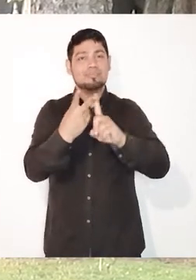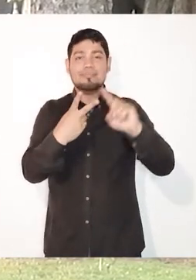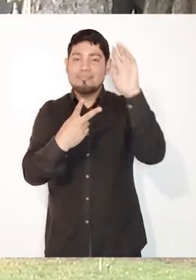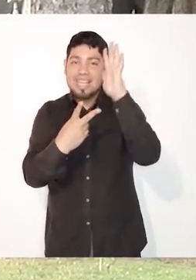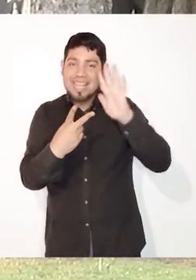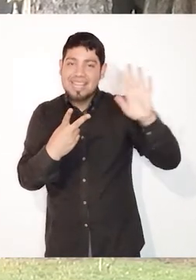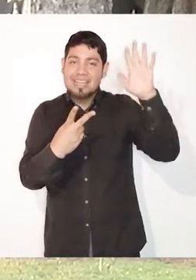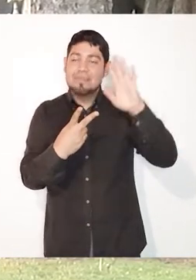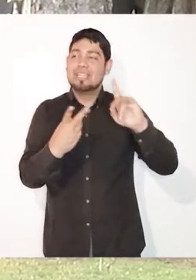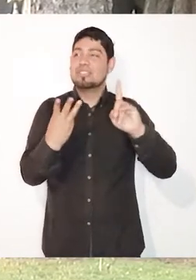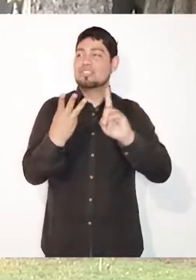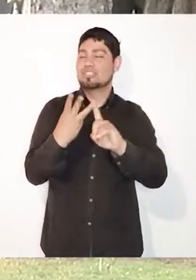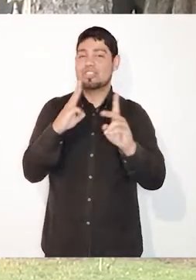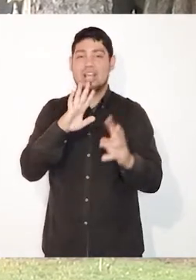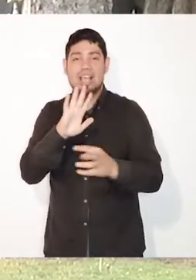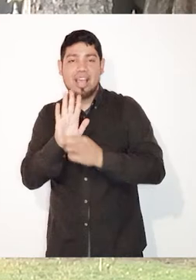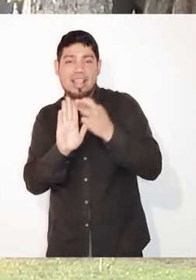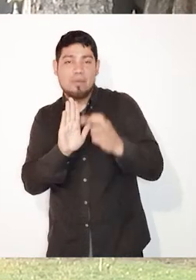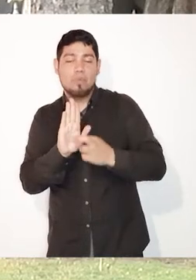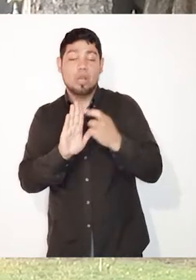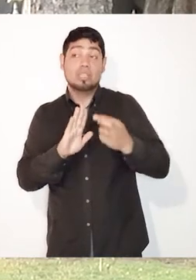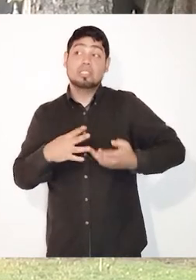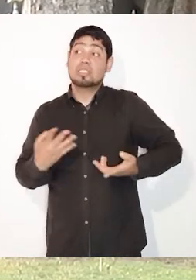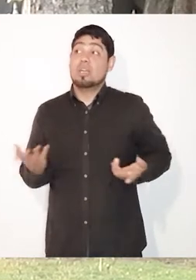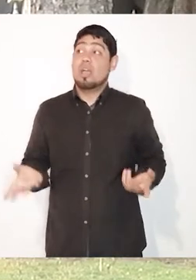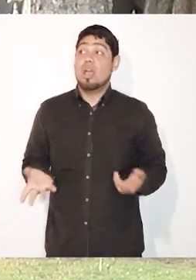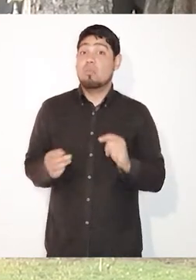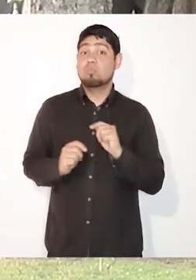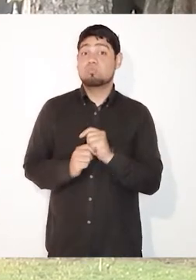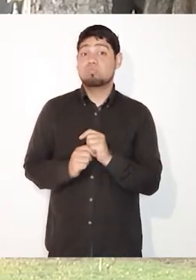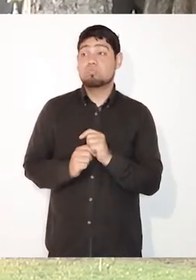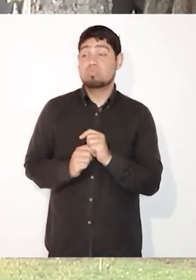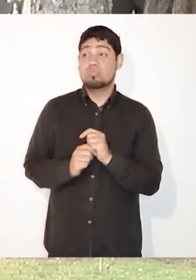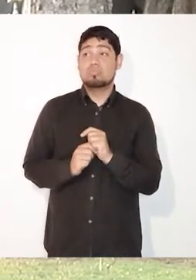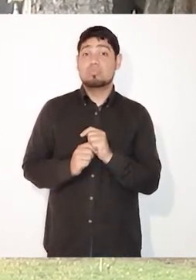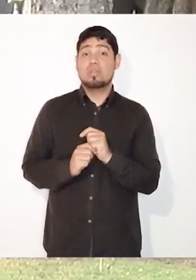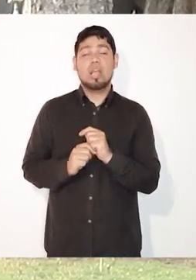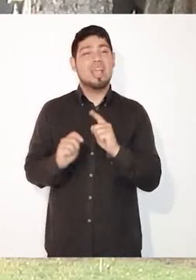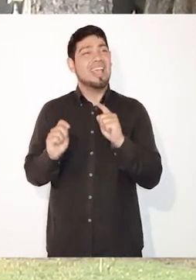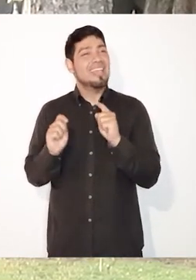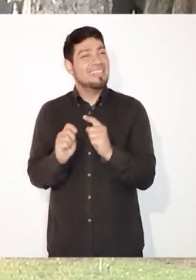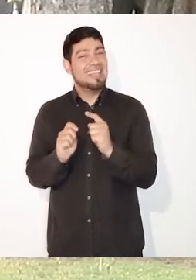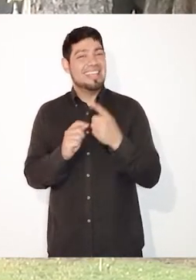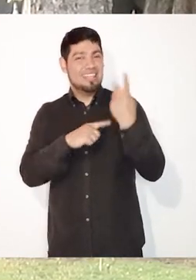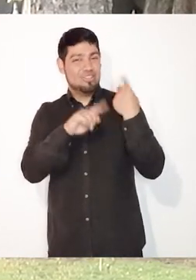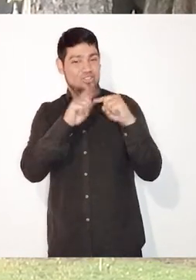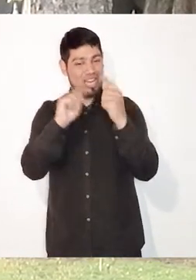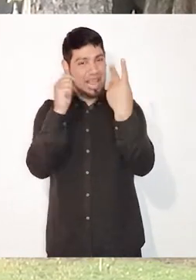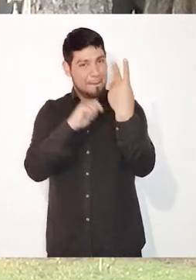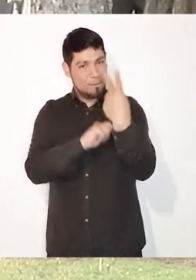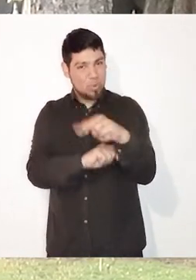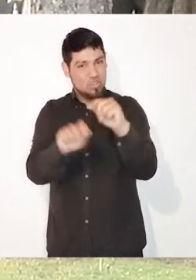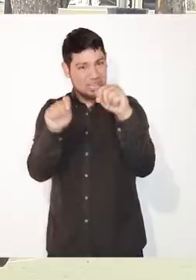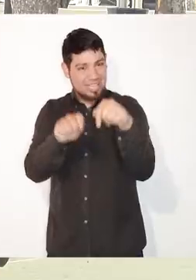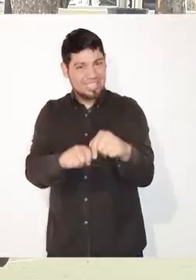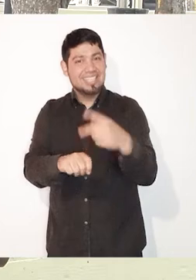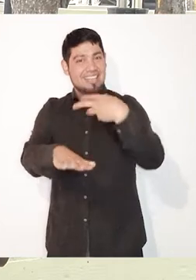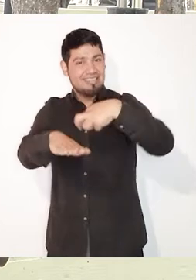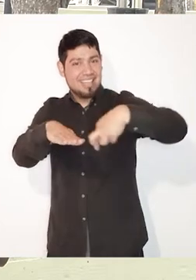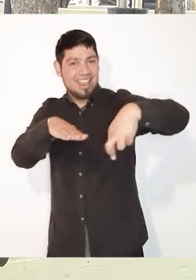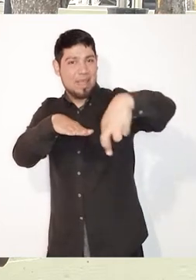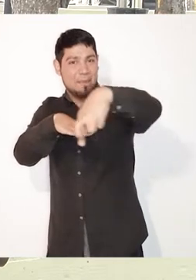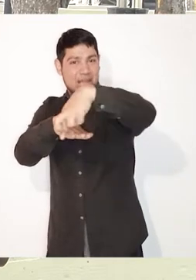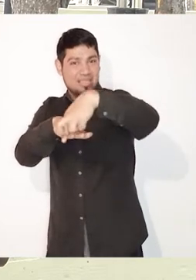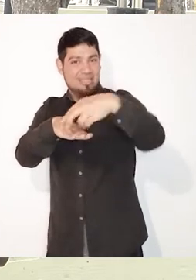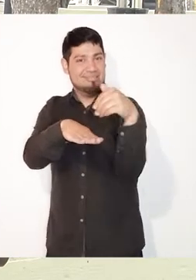Casi toda mi producción poética y mi producción de novelas, o mis temas de novelas, tienen que ver con la historia del territorio, de